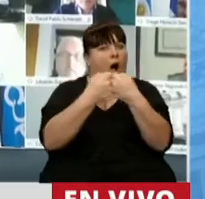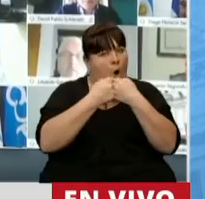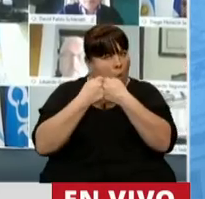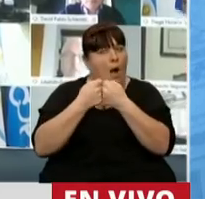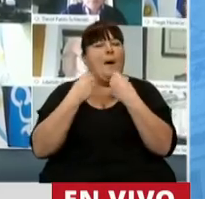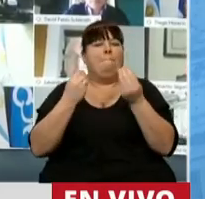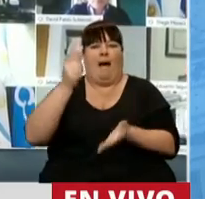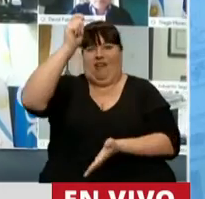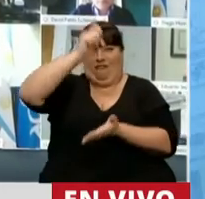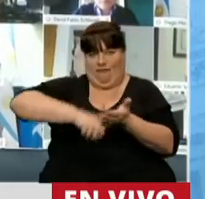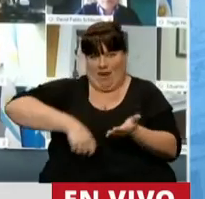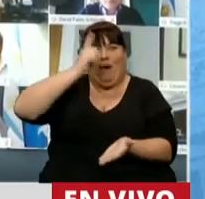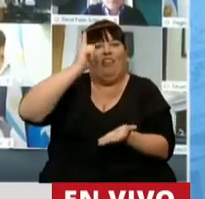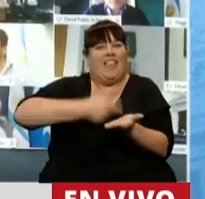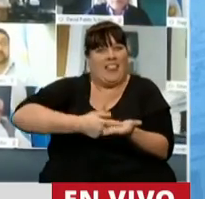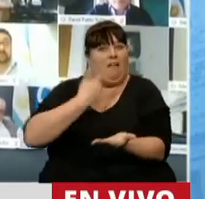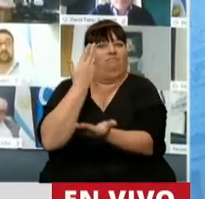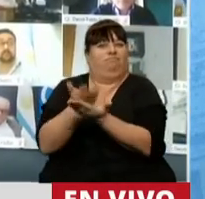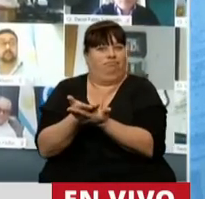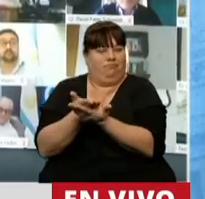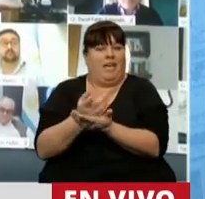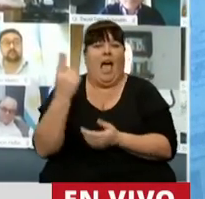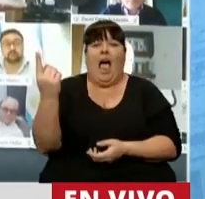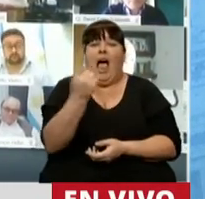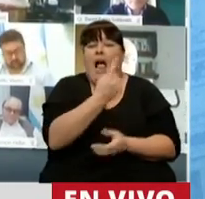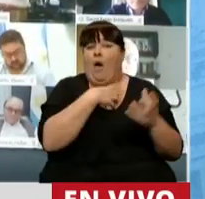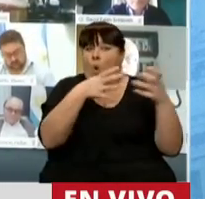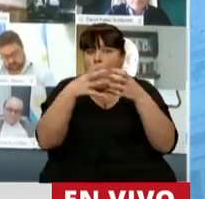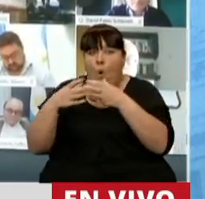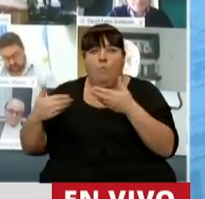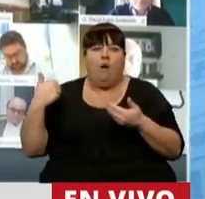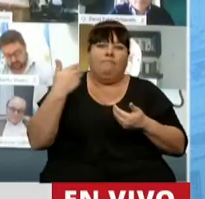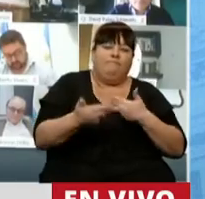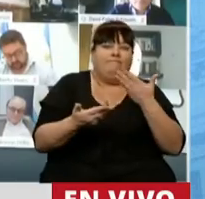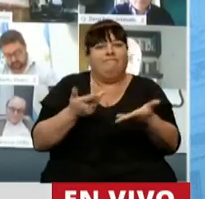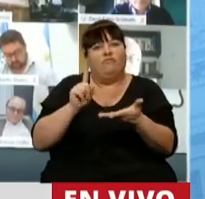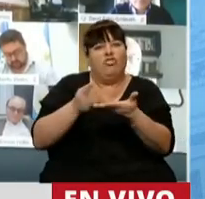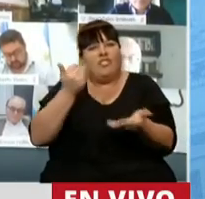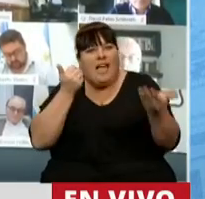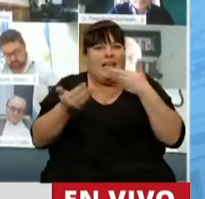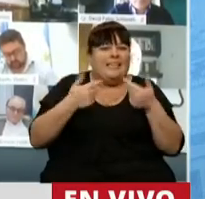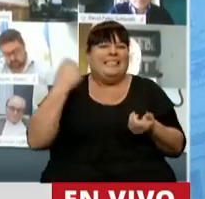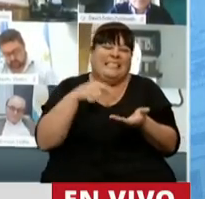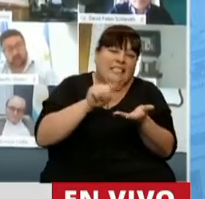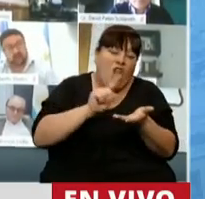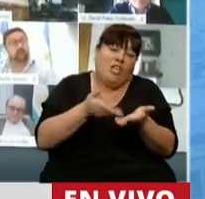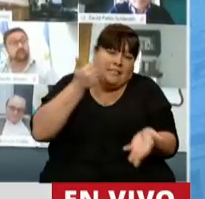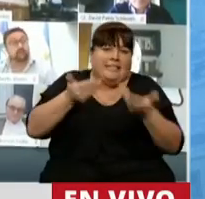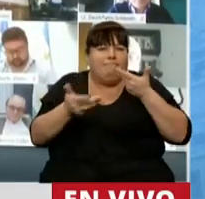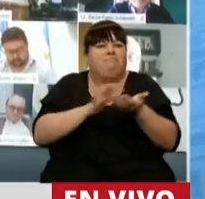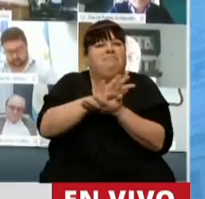para firmar un dictamen en el que cada una de las partes pudo ceder parte de sus pretensiones.